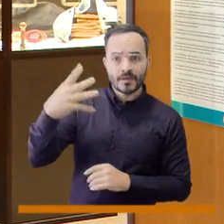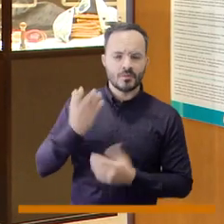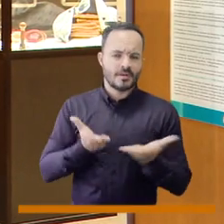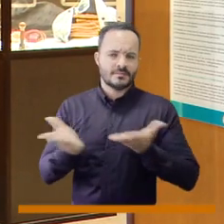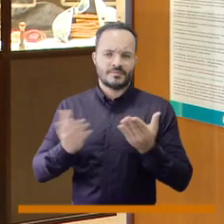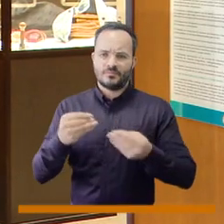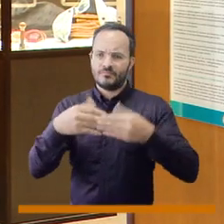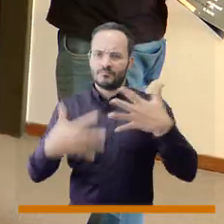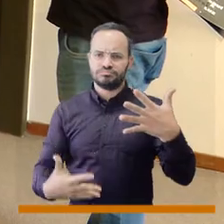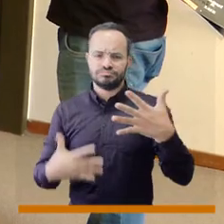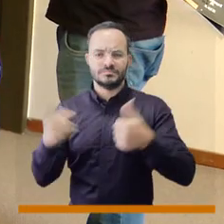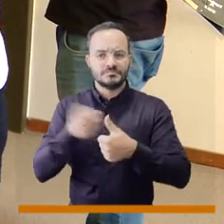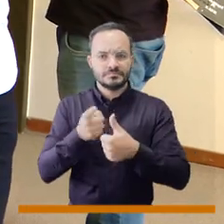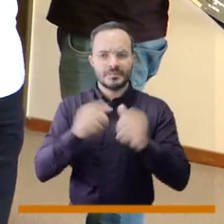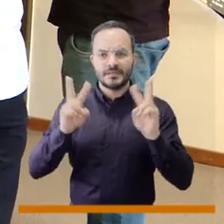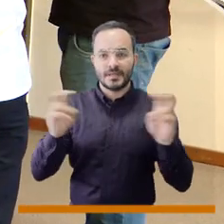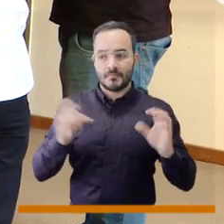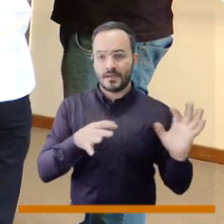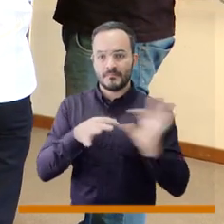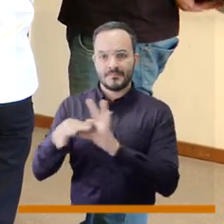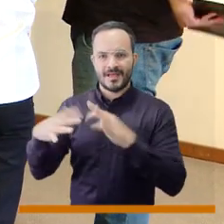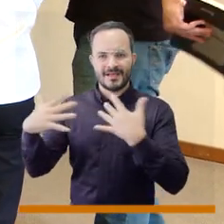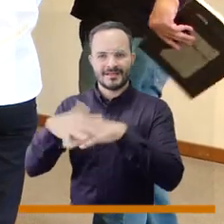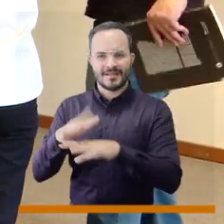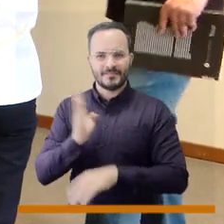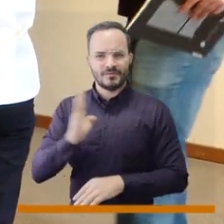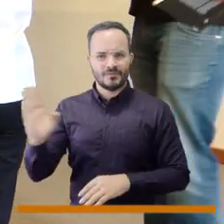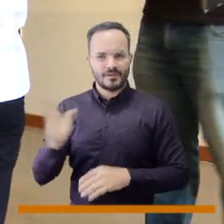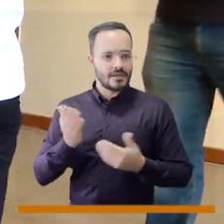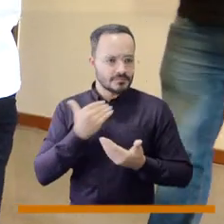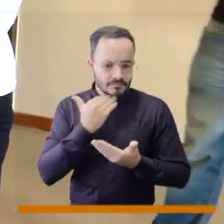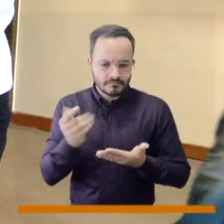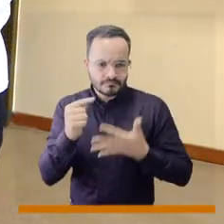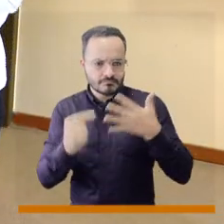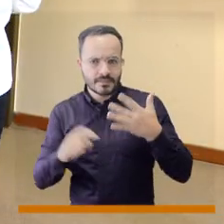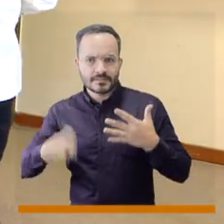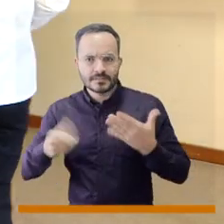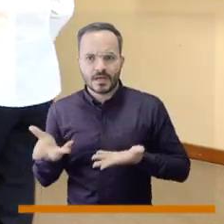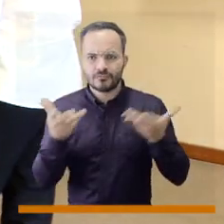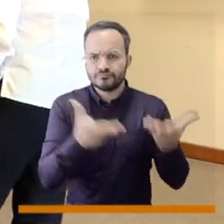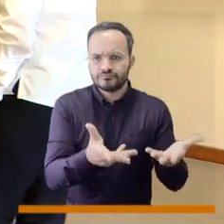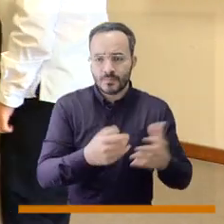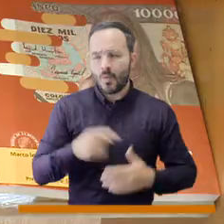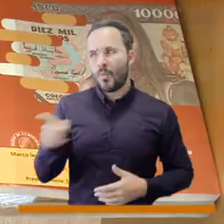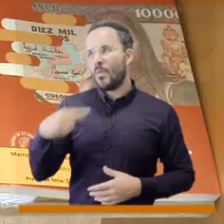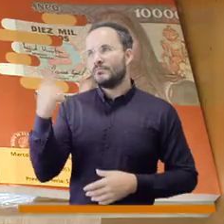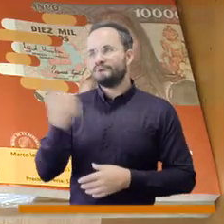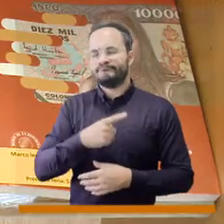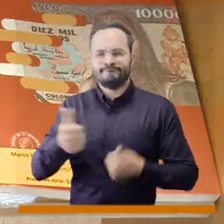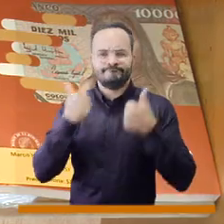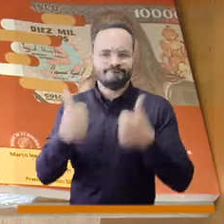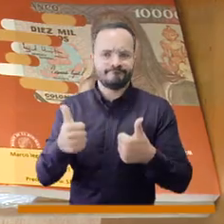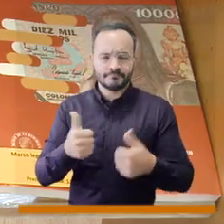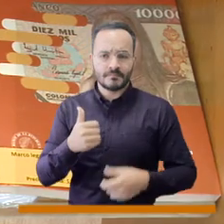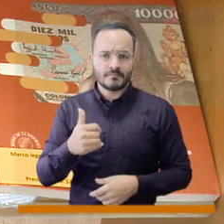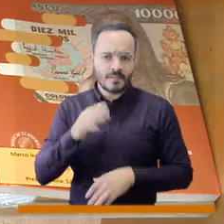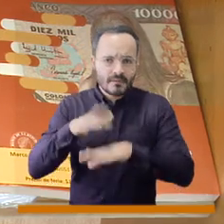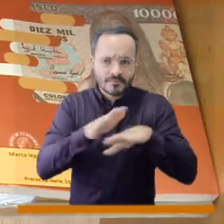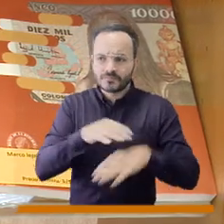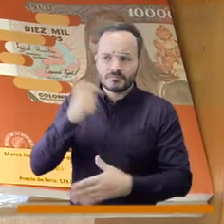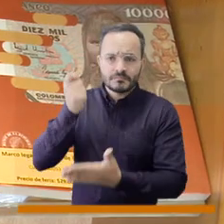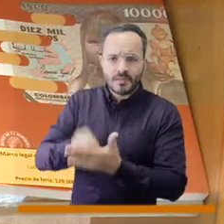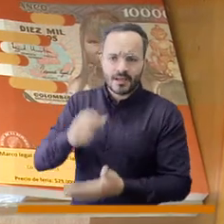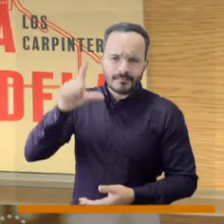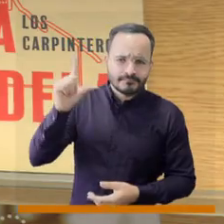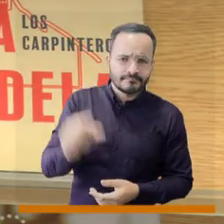gran variedad de servicios, no solo el servicio de asociación a la red de bibliotecas, que es un servicio muy exitoso por el cual la gente con un